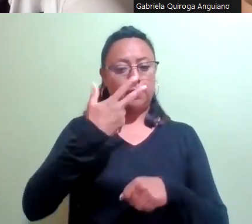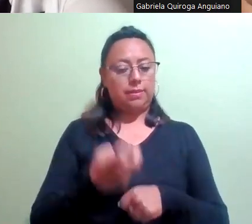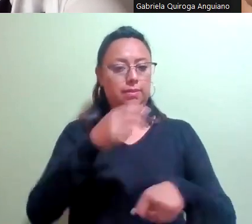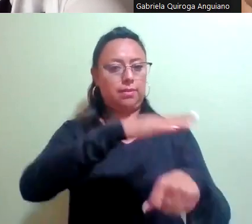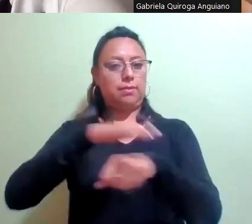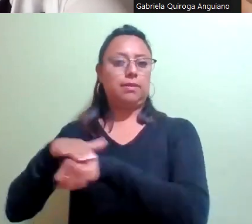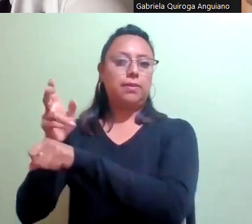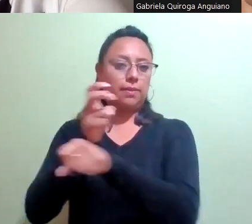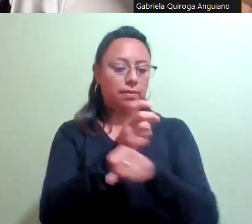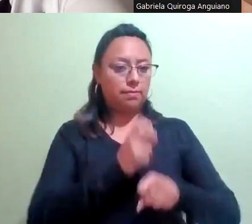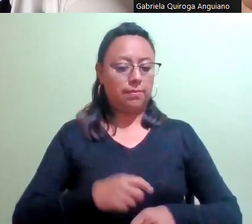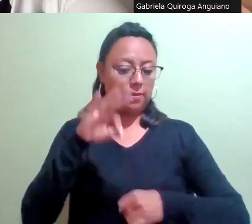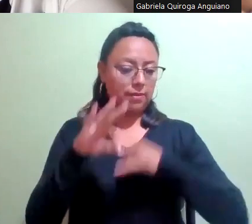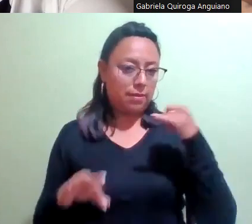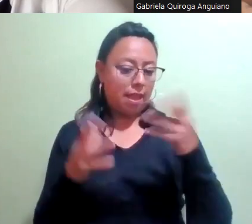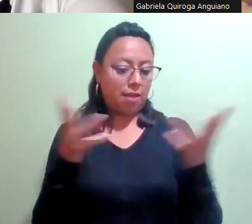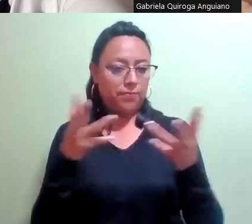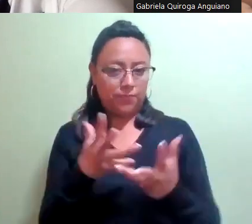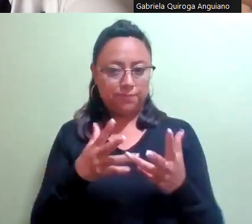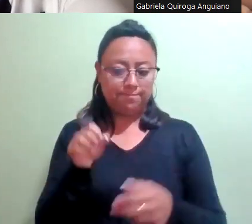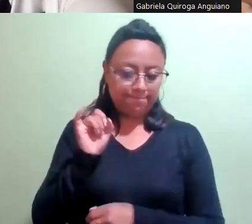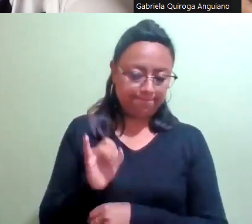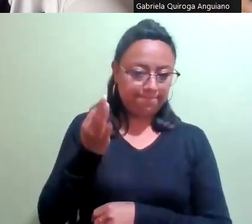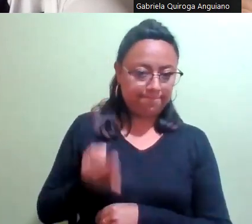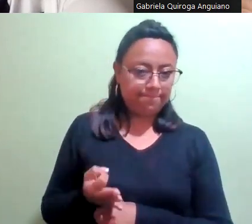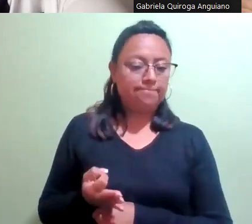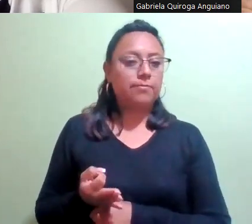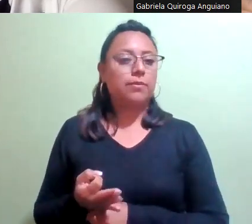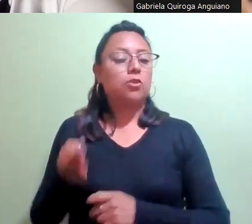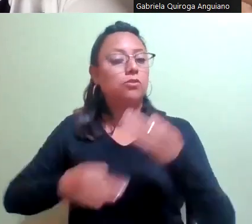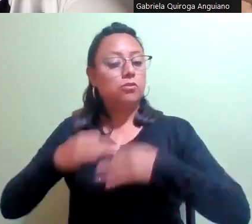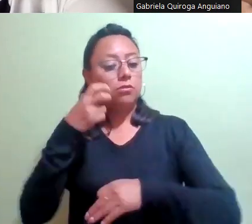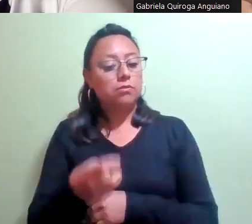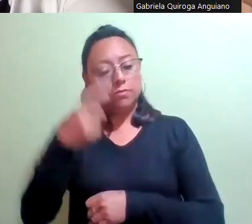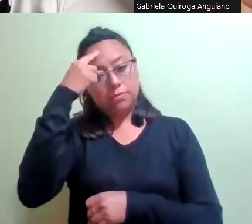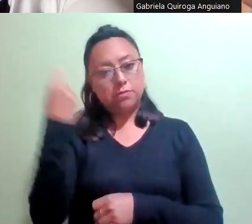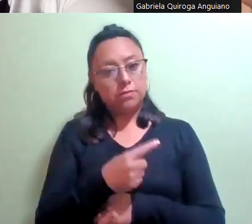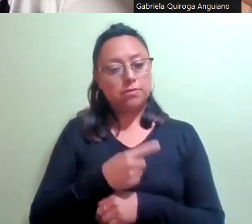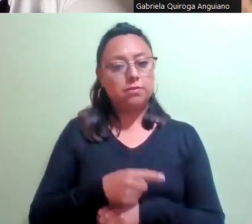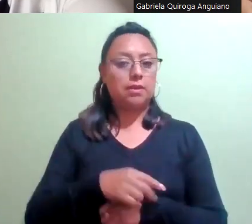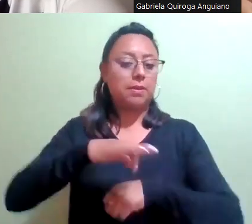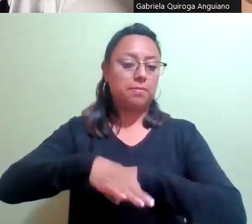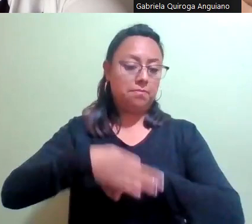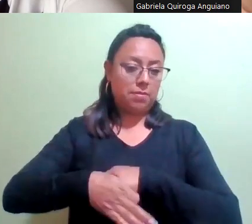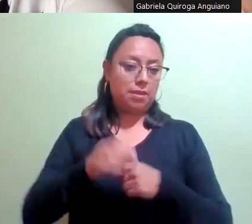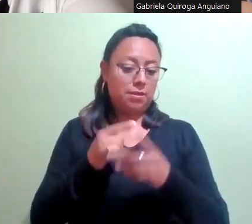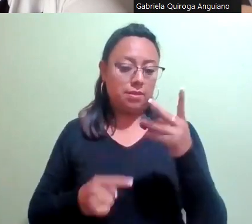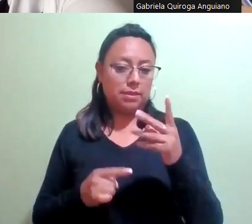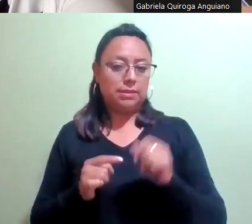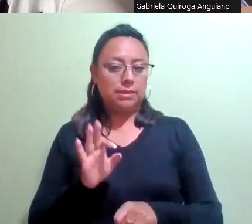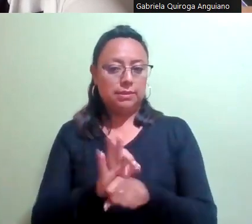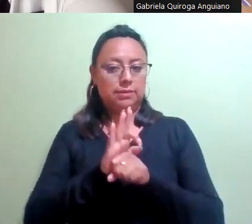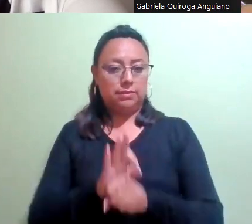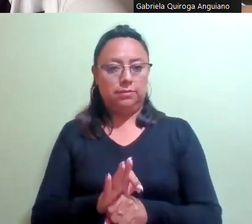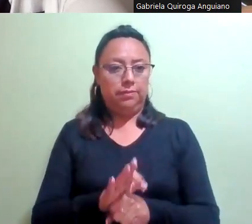convocatoria. Y por último, acciones afirmativas, que son las medidas especiales de carácter temporal, correctivo, compensatorio y o